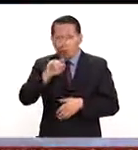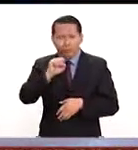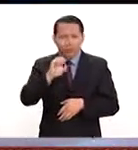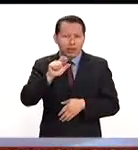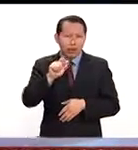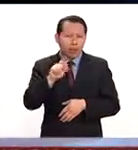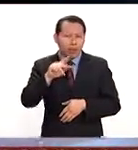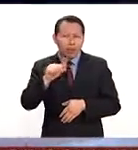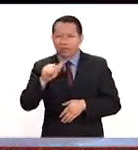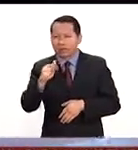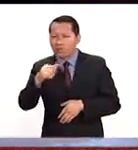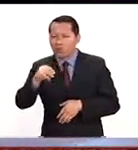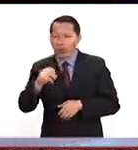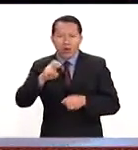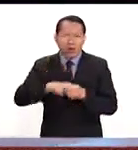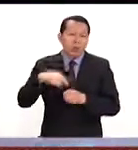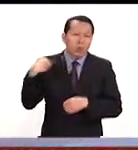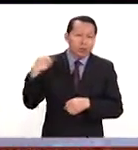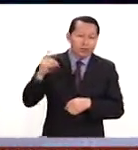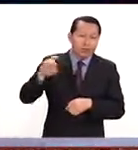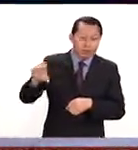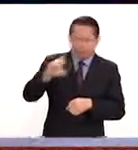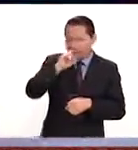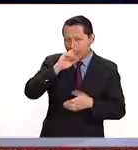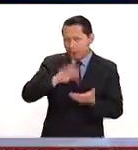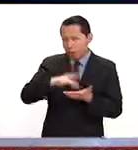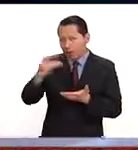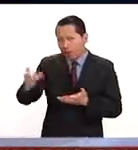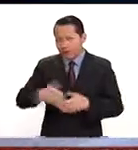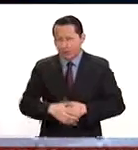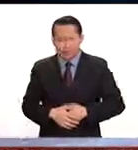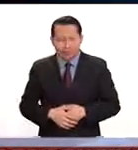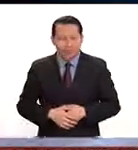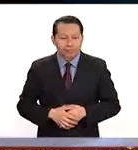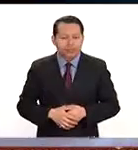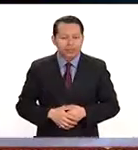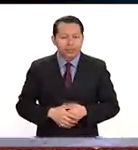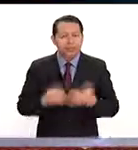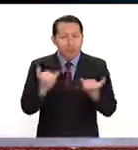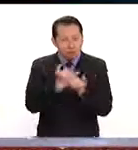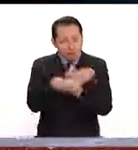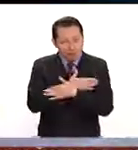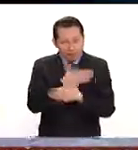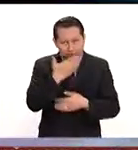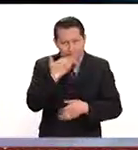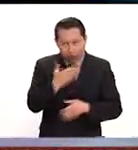corresponsal de Notimex, allá en Washington. Un fuerte abrazo, gracias por todo. Un abrazo, buenos días, Ando. Muy buenos días.